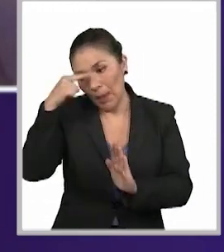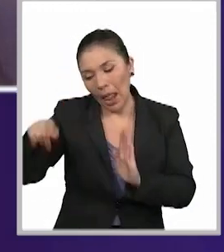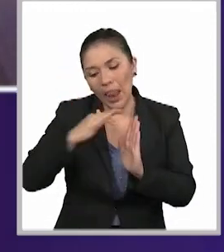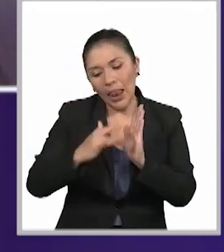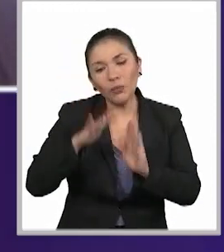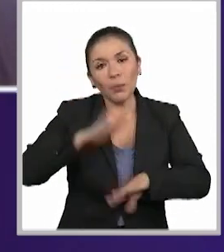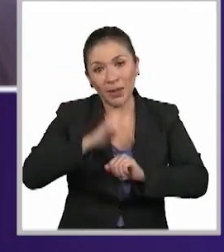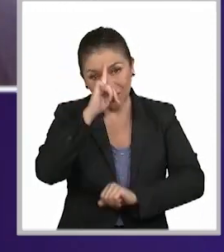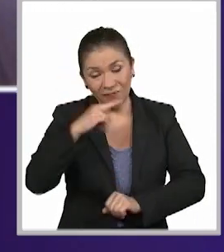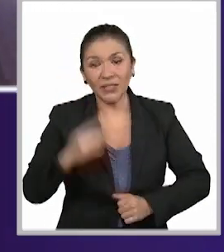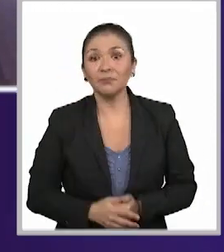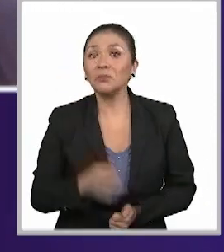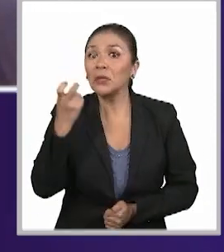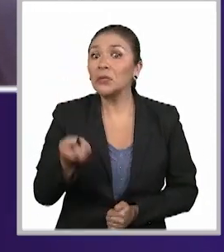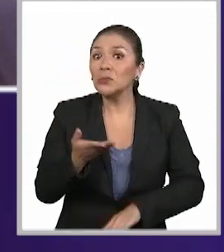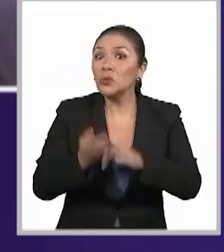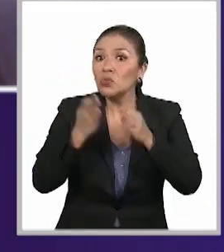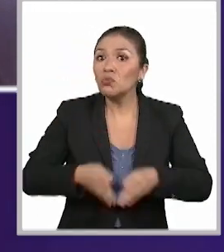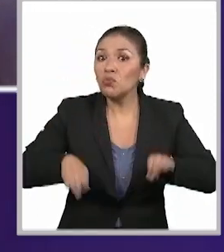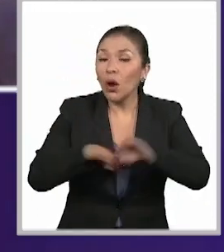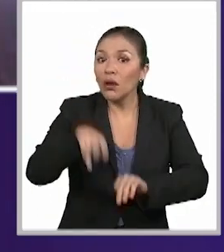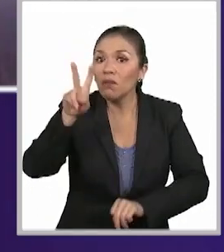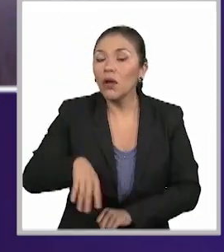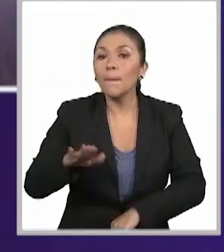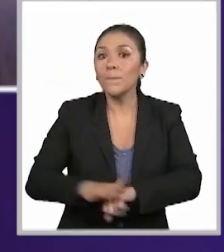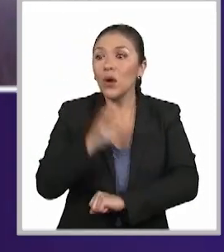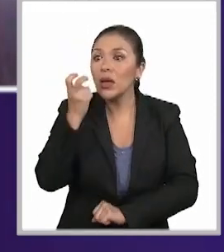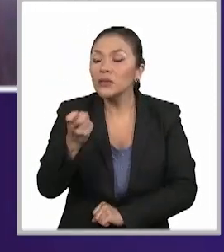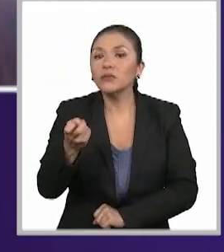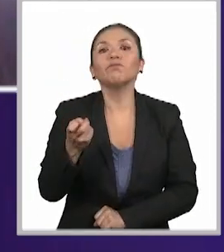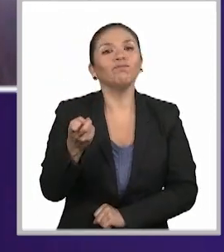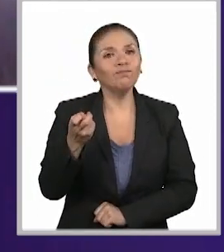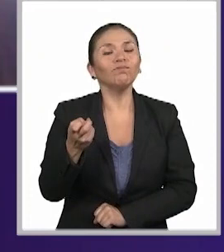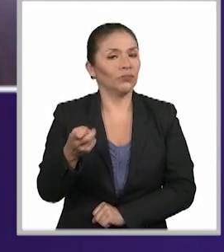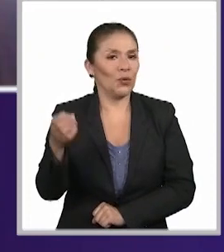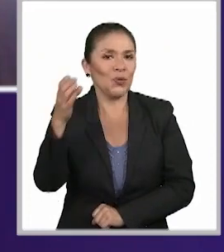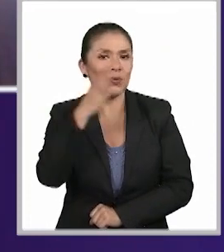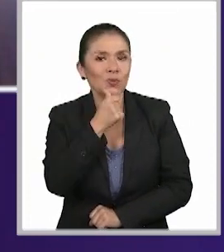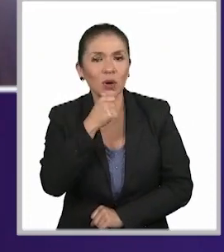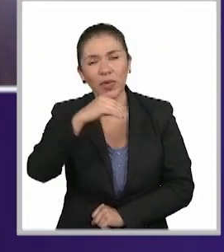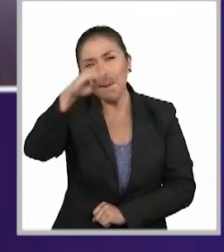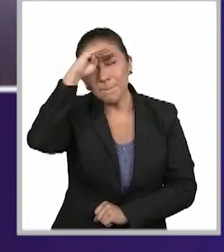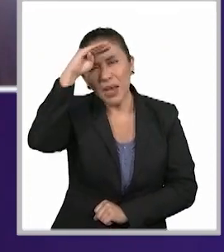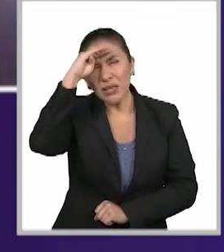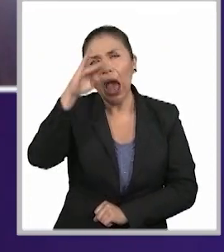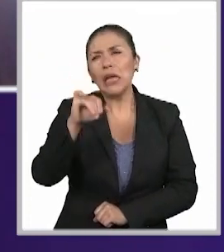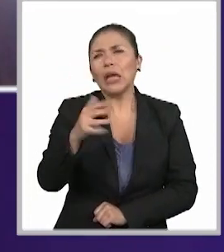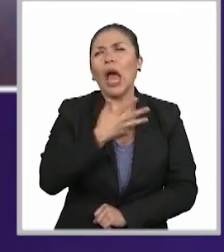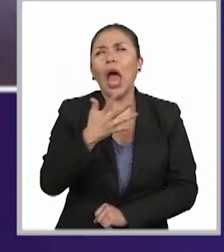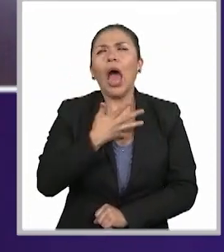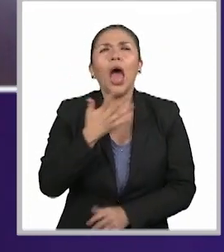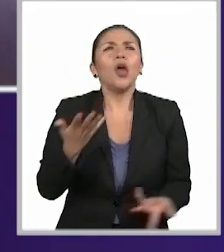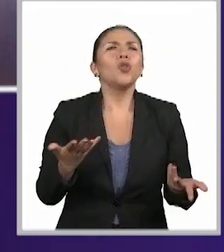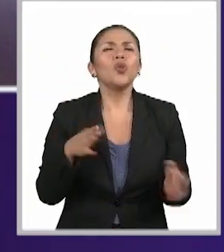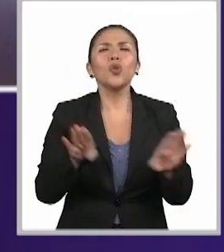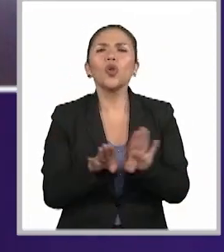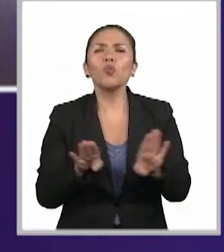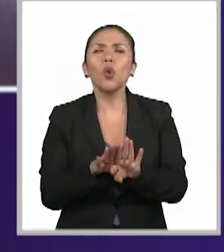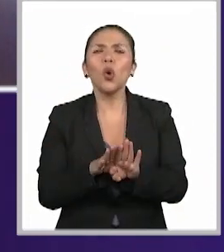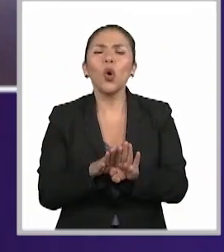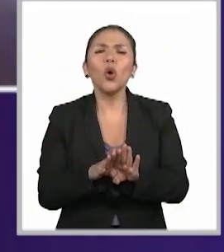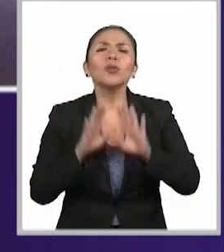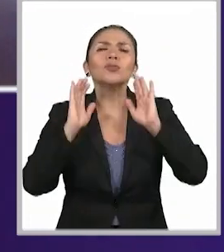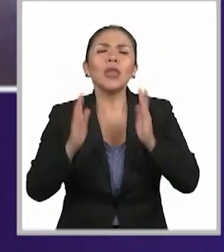la sentencia en lectura fácil. Y me parece muy importante esto que estás diciendo ahorita, porque precisamente no podemos considerar que existe un ciclo